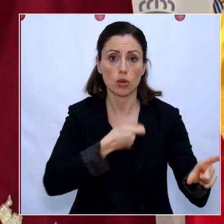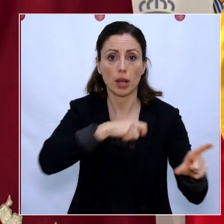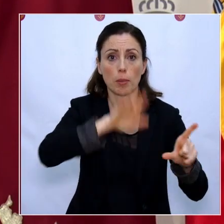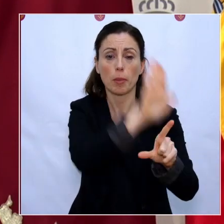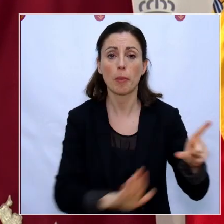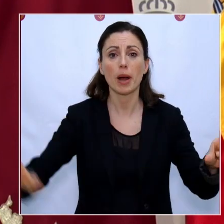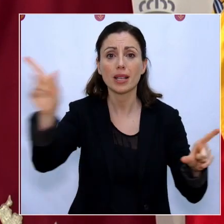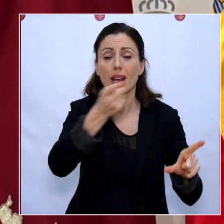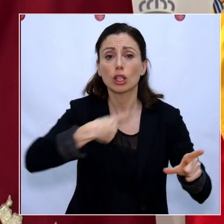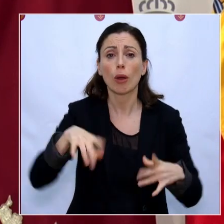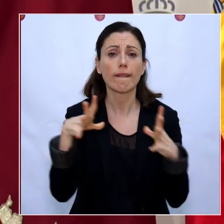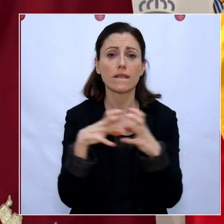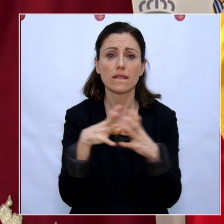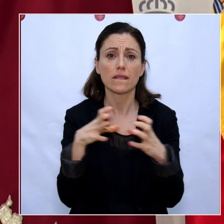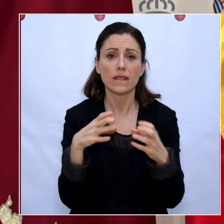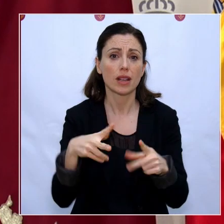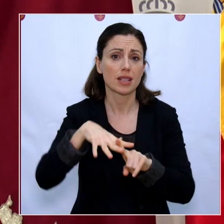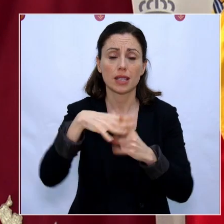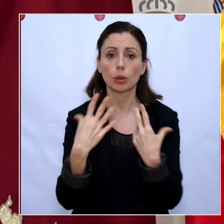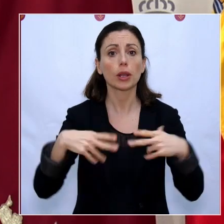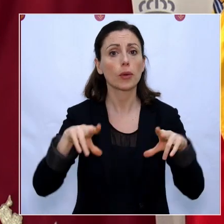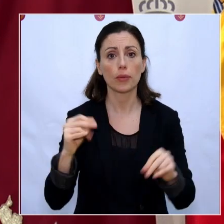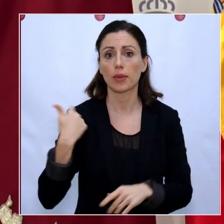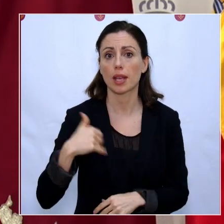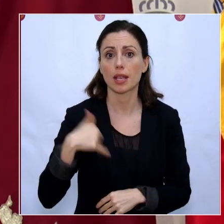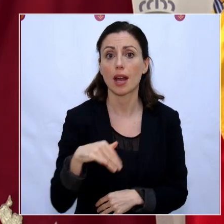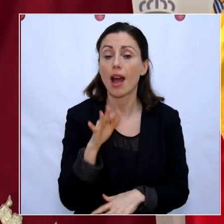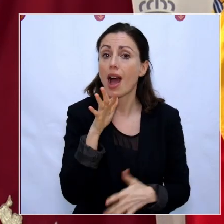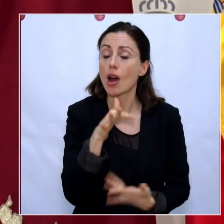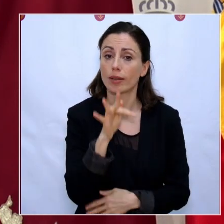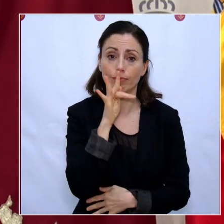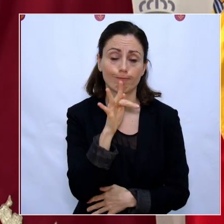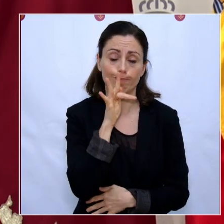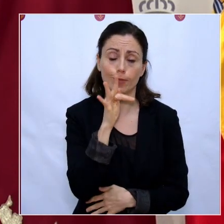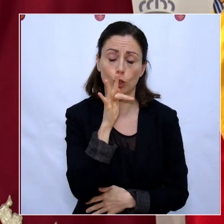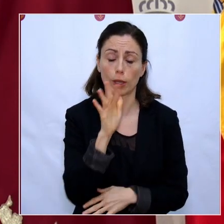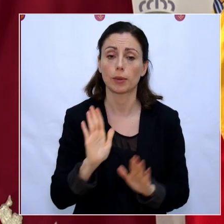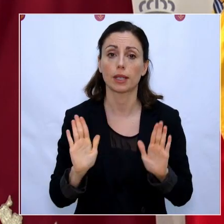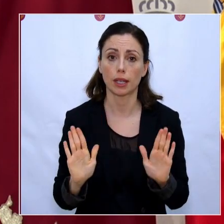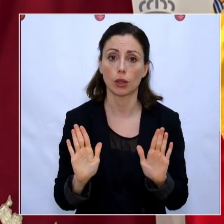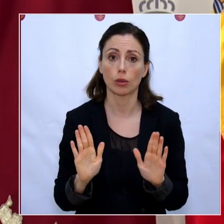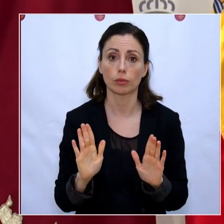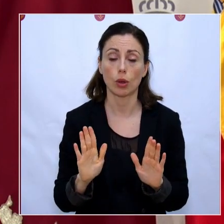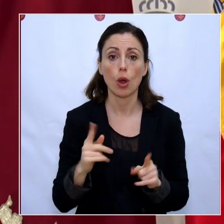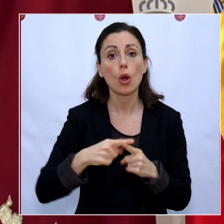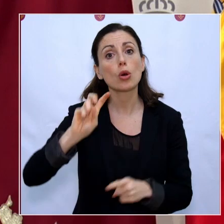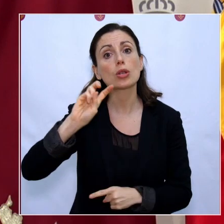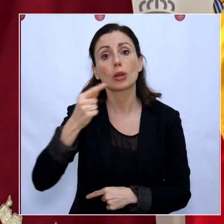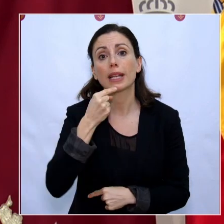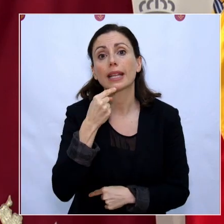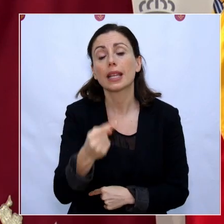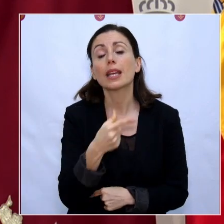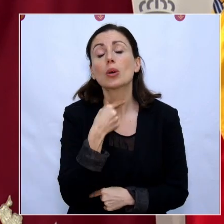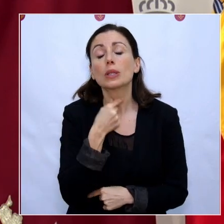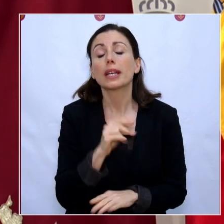deseando que todo esto termine. No va a ser así de momento. Me gustaría deciros otra cosa, pero lo